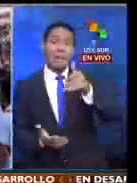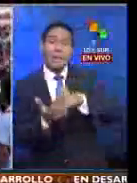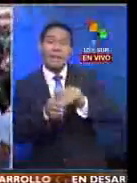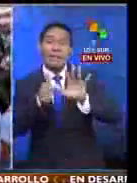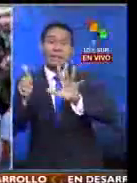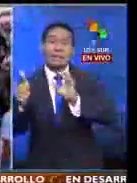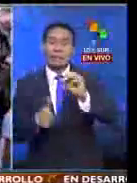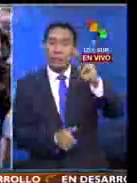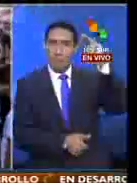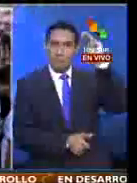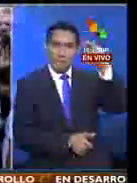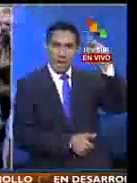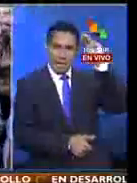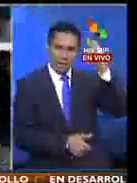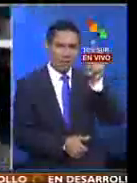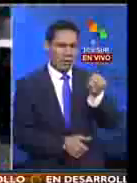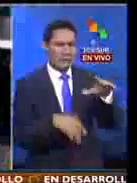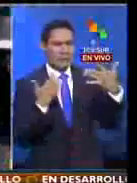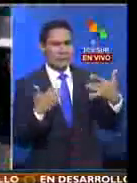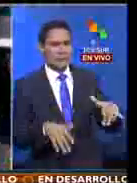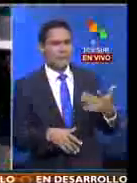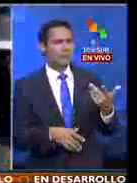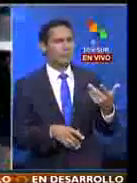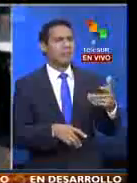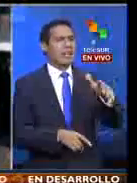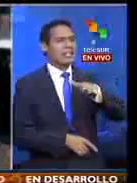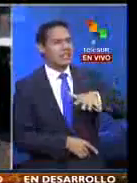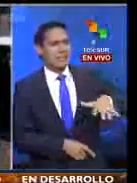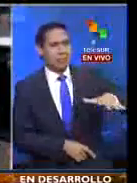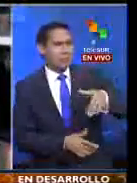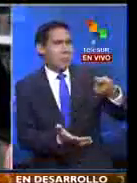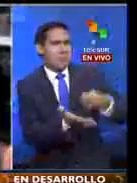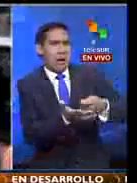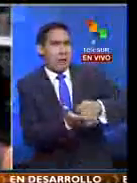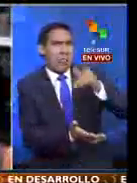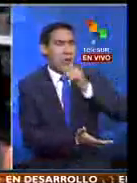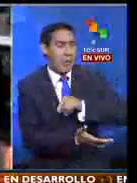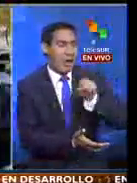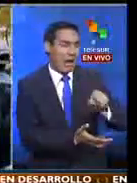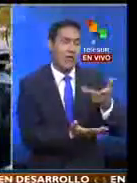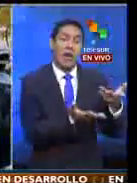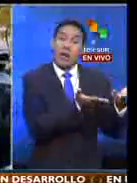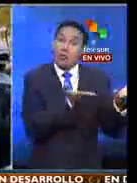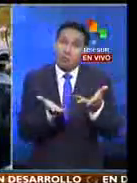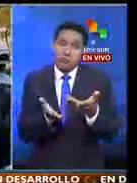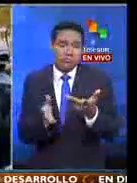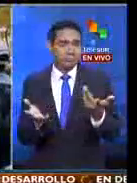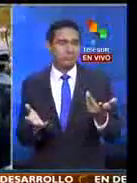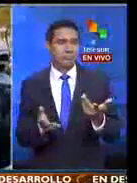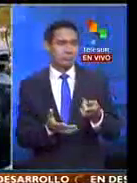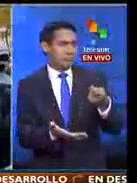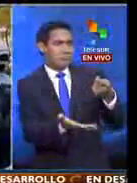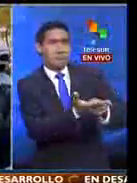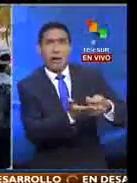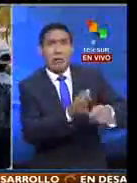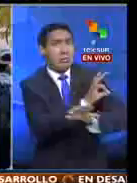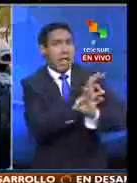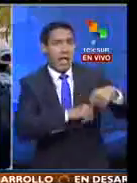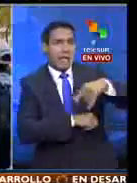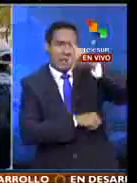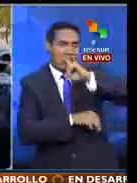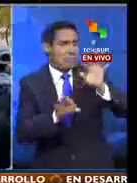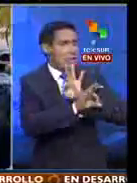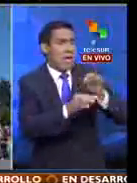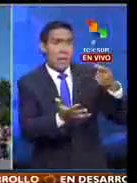maestros que se encontraban en una situación irregular de su pago, muchos de ellos no habían recibido pago en lo que va del